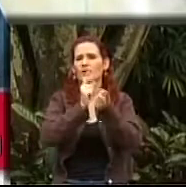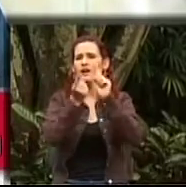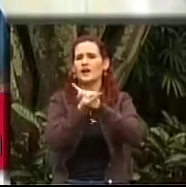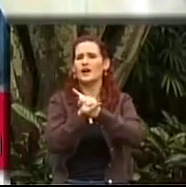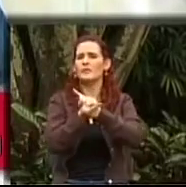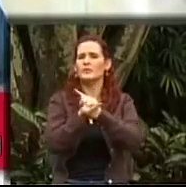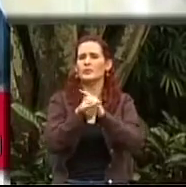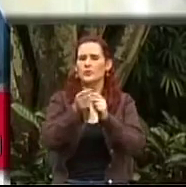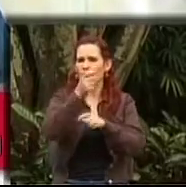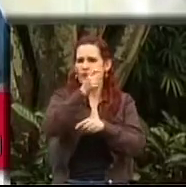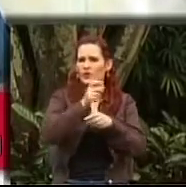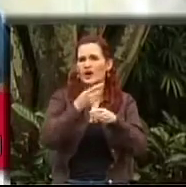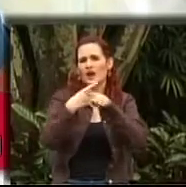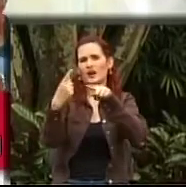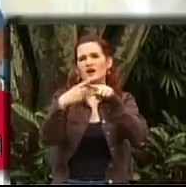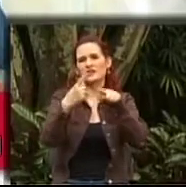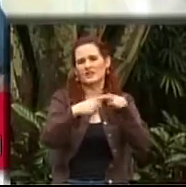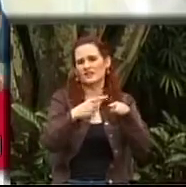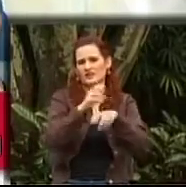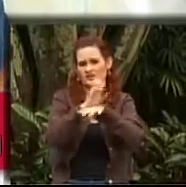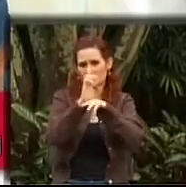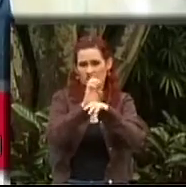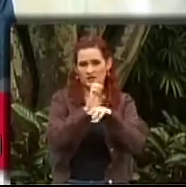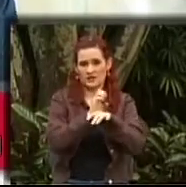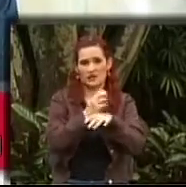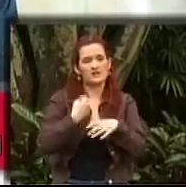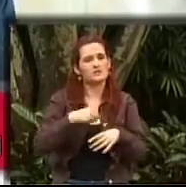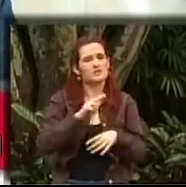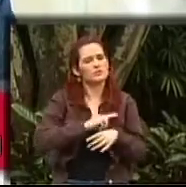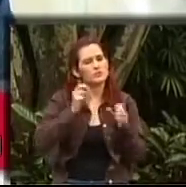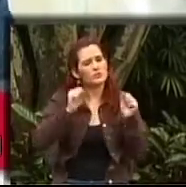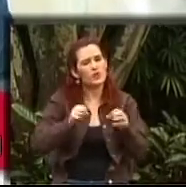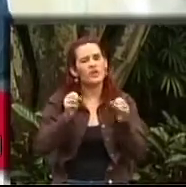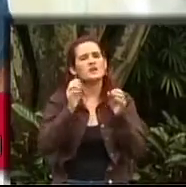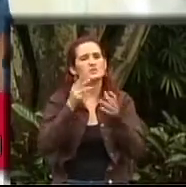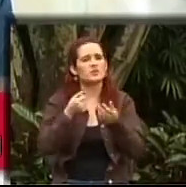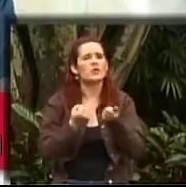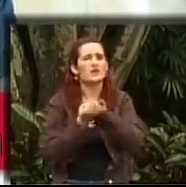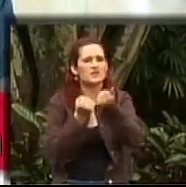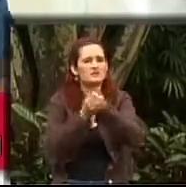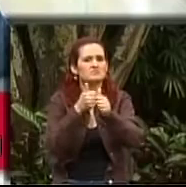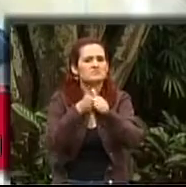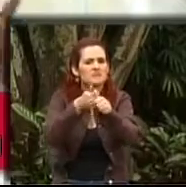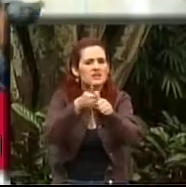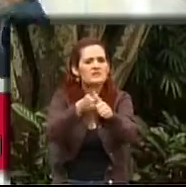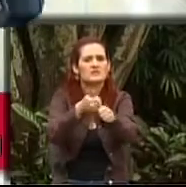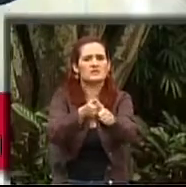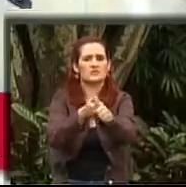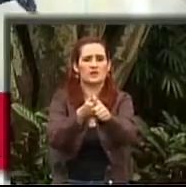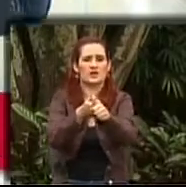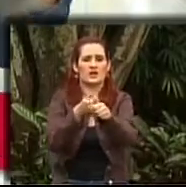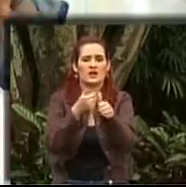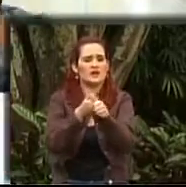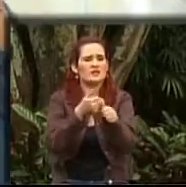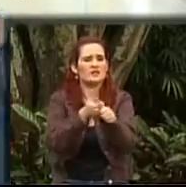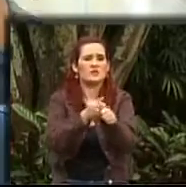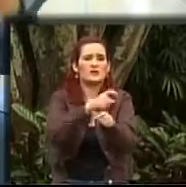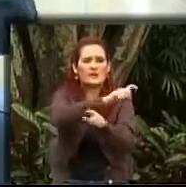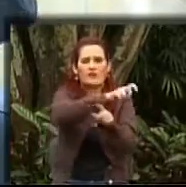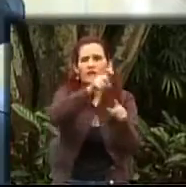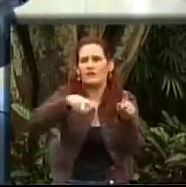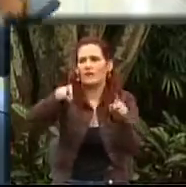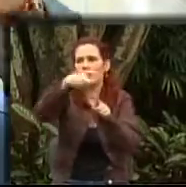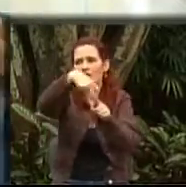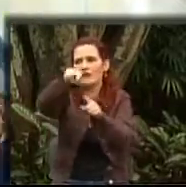volvernos también como en ese lugar donde podamos realmente orientar a las personas y decirles qué es que tienen que hacer sin estar de pronto recorriendo por toda la